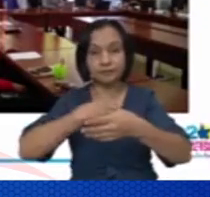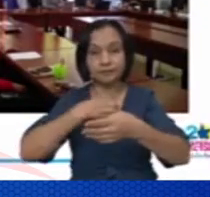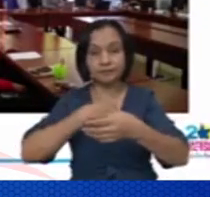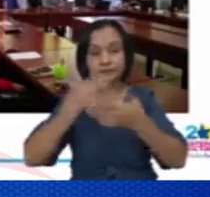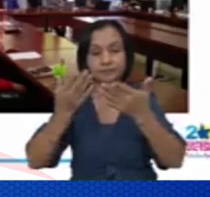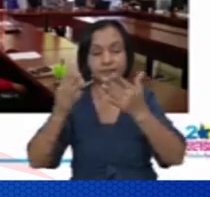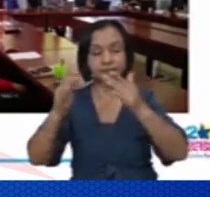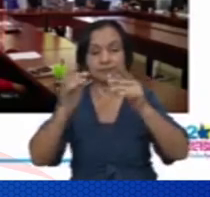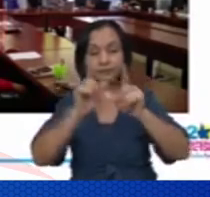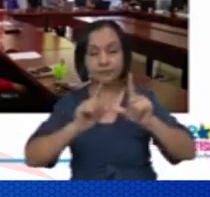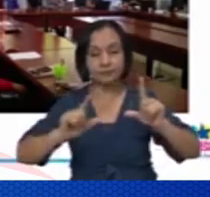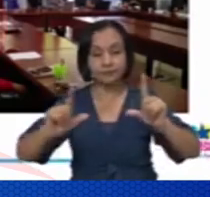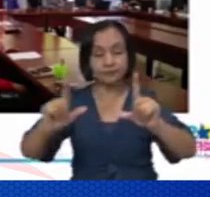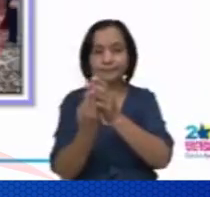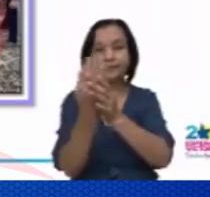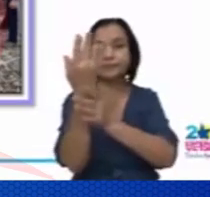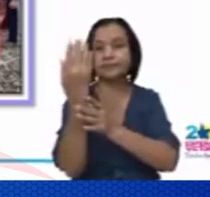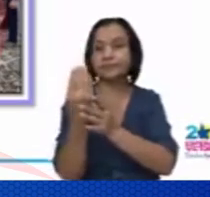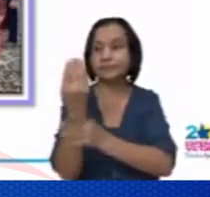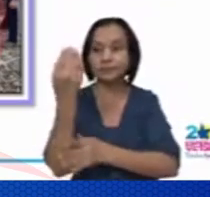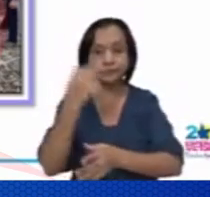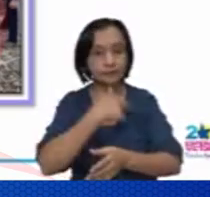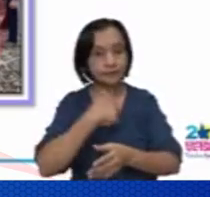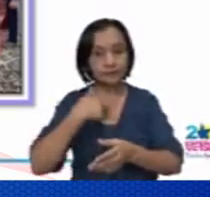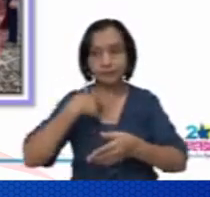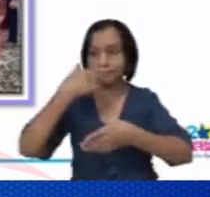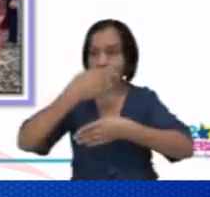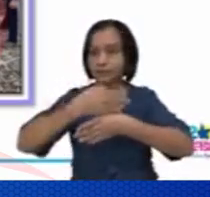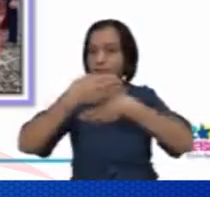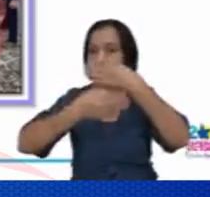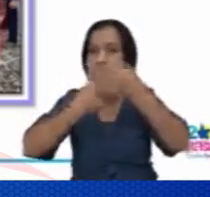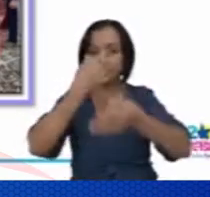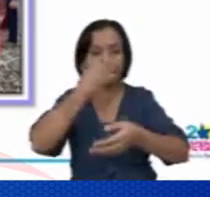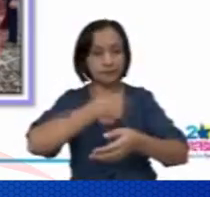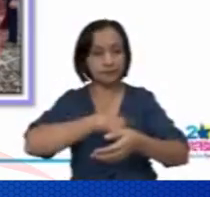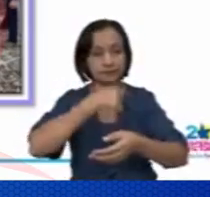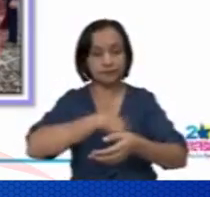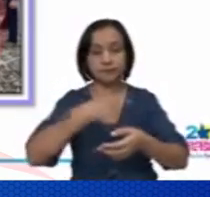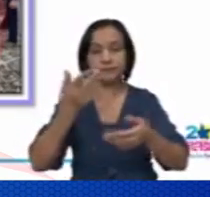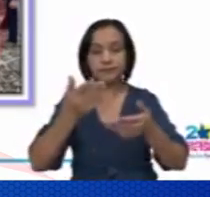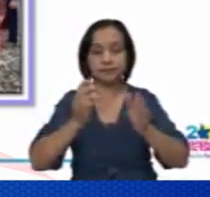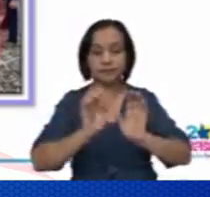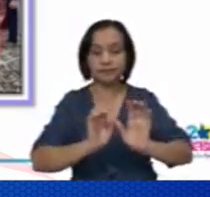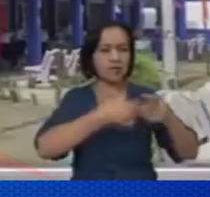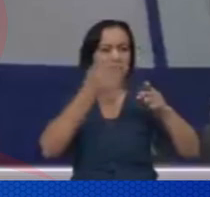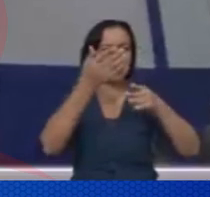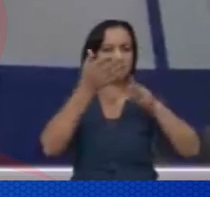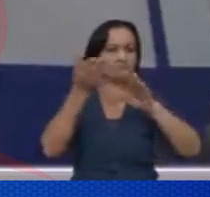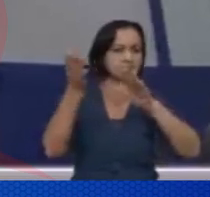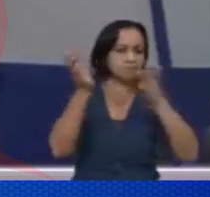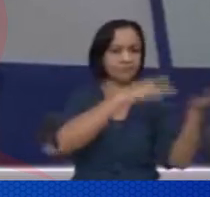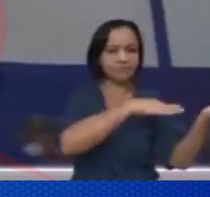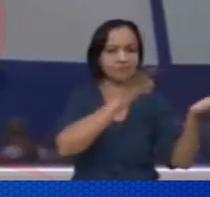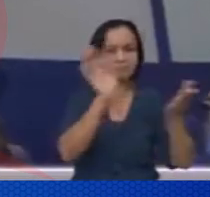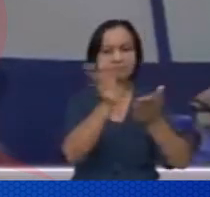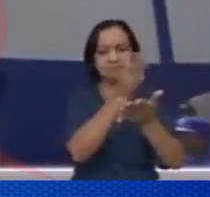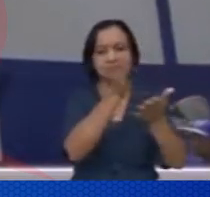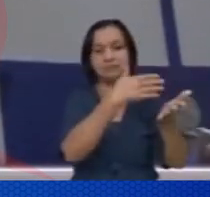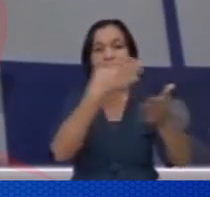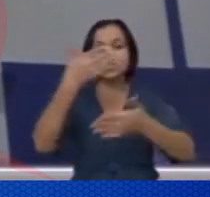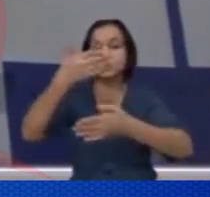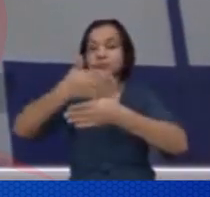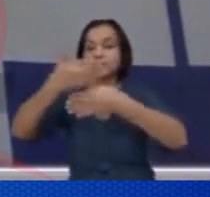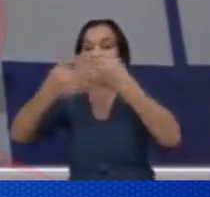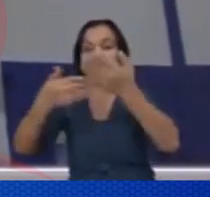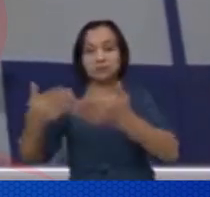millones de Córdoba para poder mejorar la infraestructura gestionada en nuestro gobierno con recursos nacionales y recursos externos, como lo